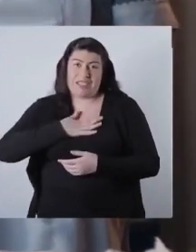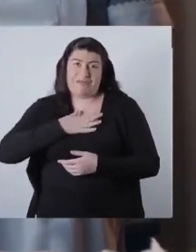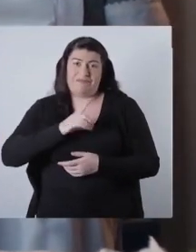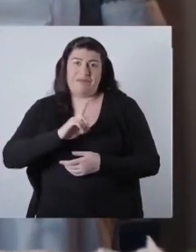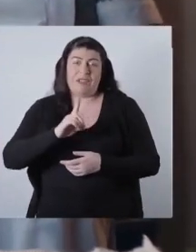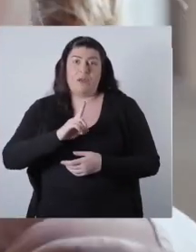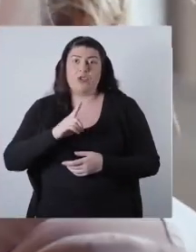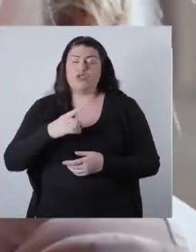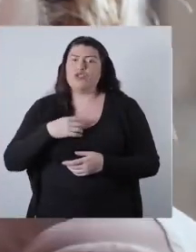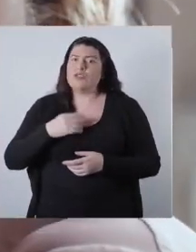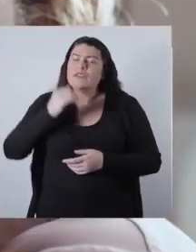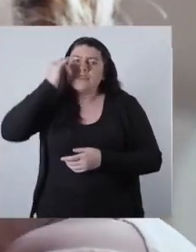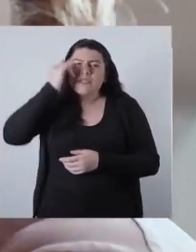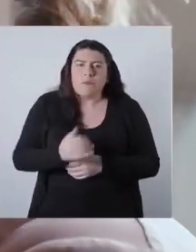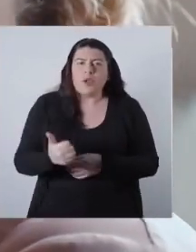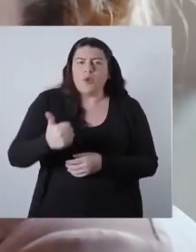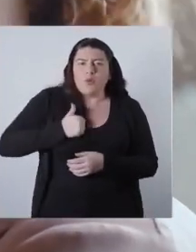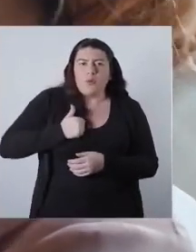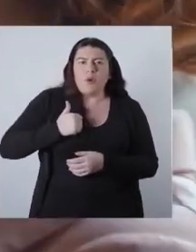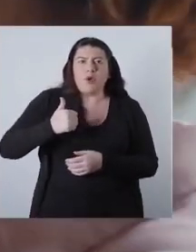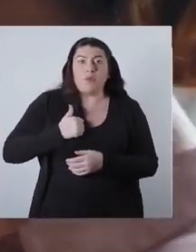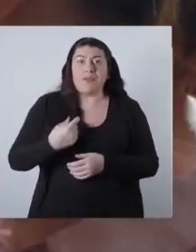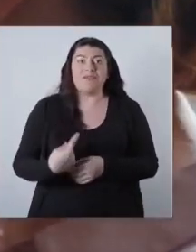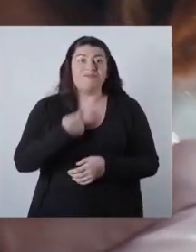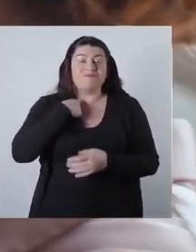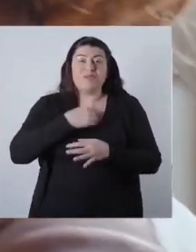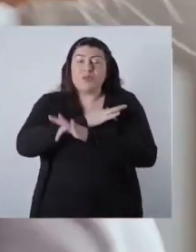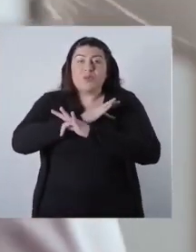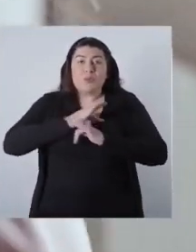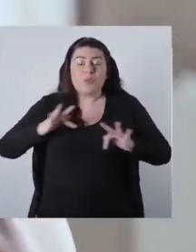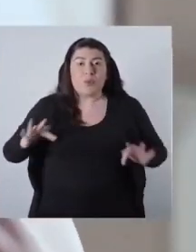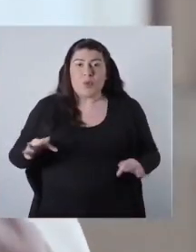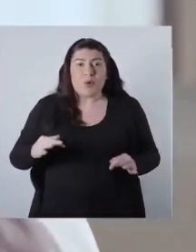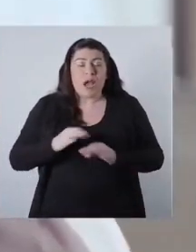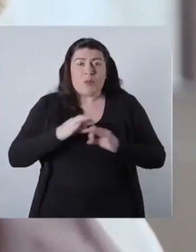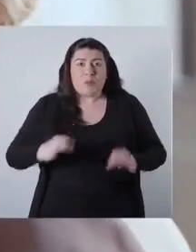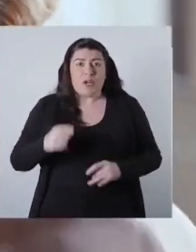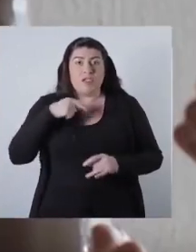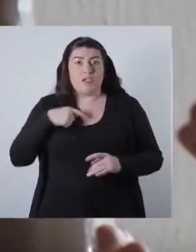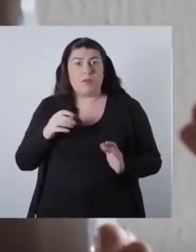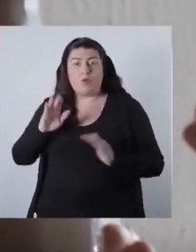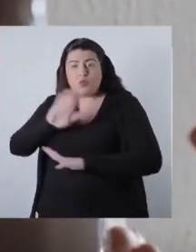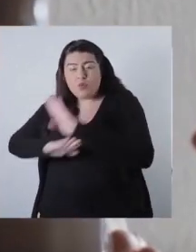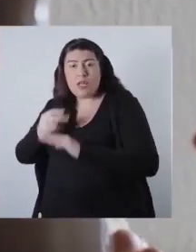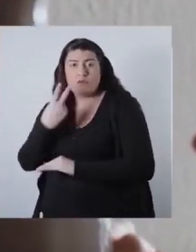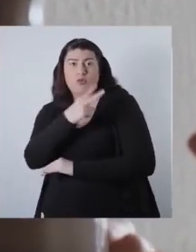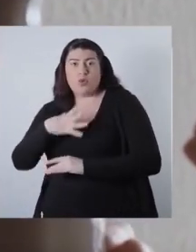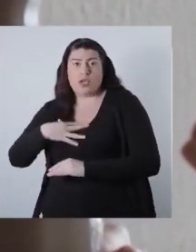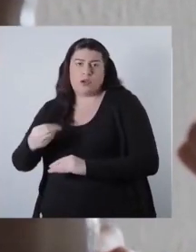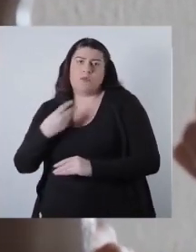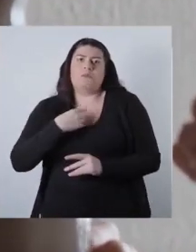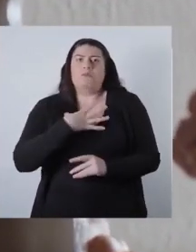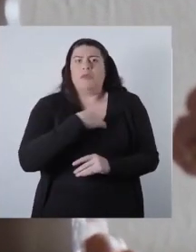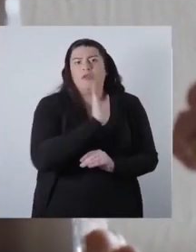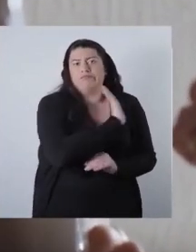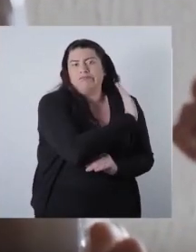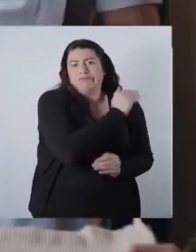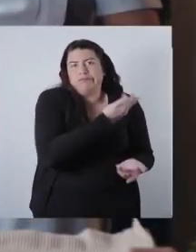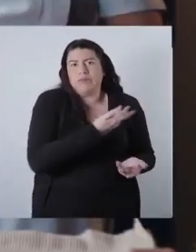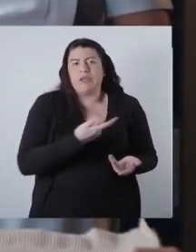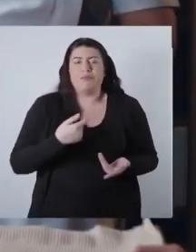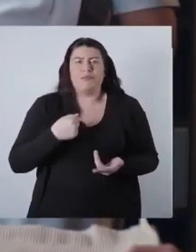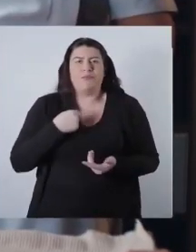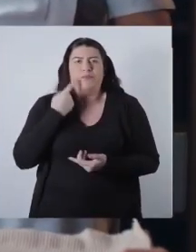se enojen conmigo, pero yo nunca he faltado, nunca he fallado. He estado más con sus hijos que con los míos, pero